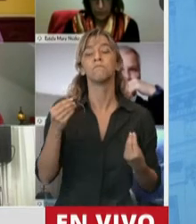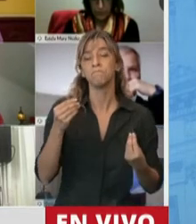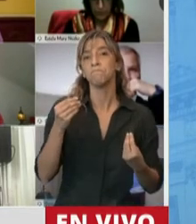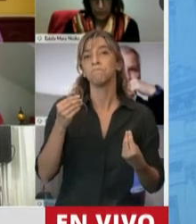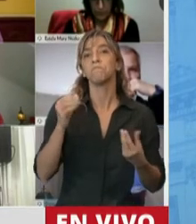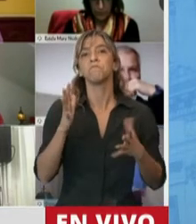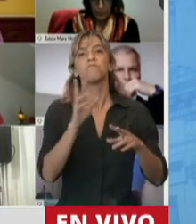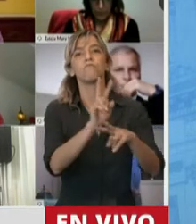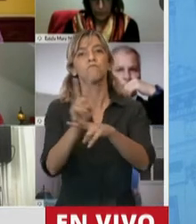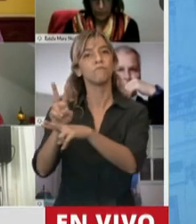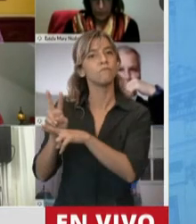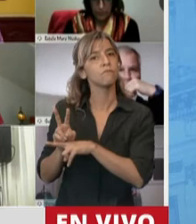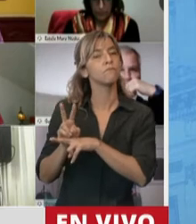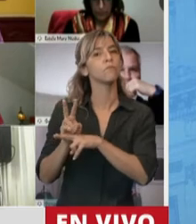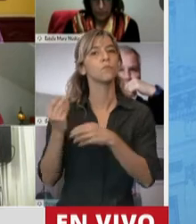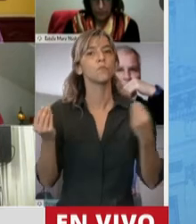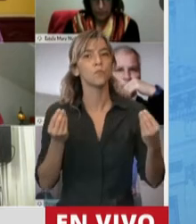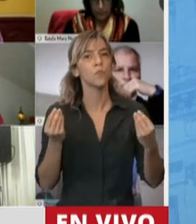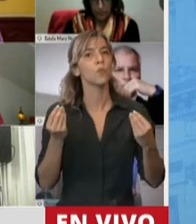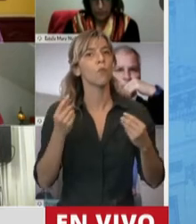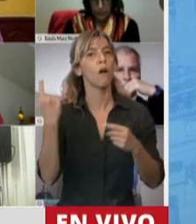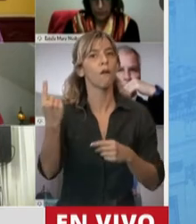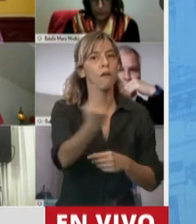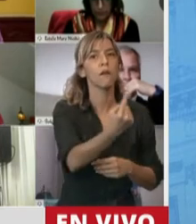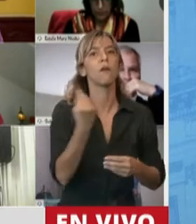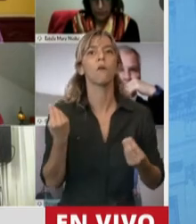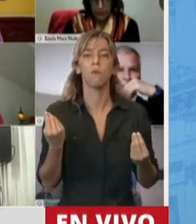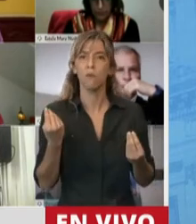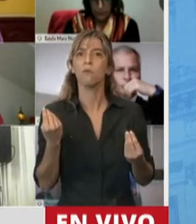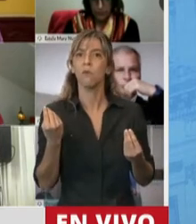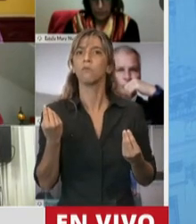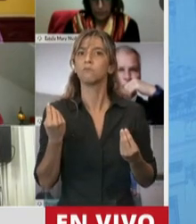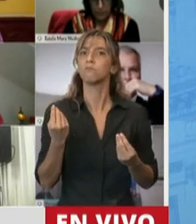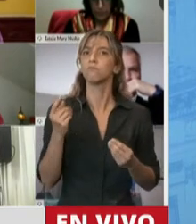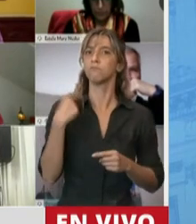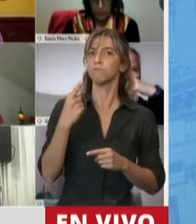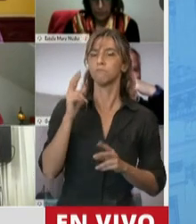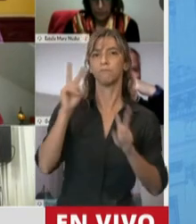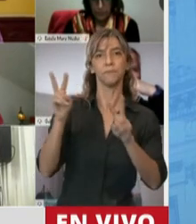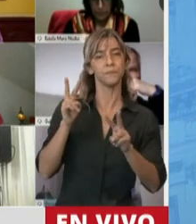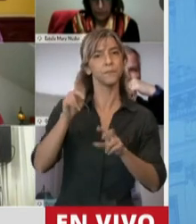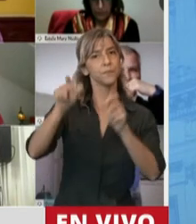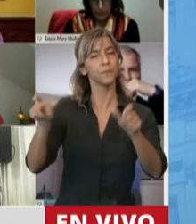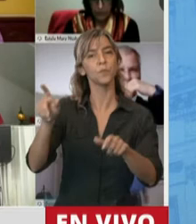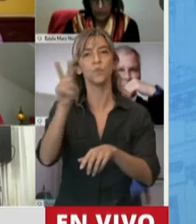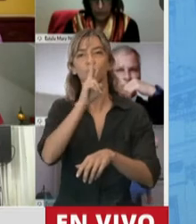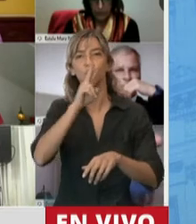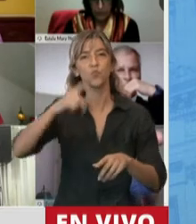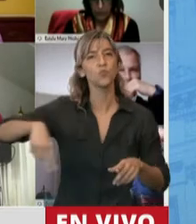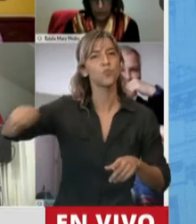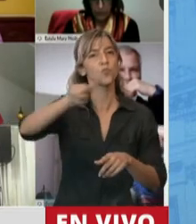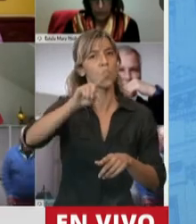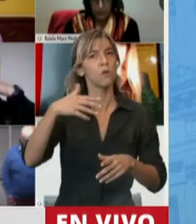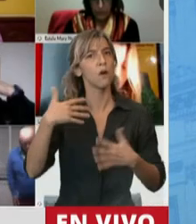y es necesario legislar sobre esto cuando también ocurre la